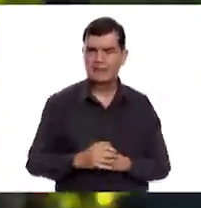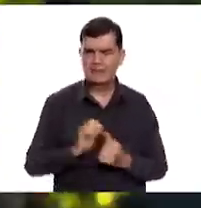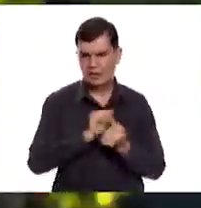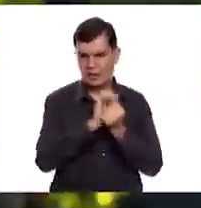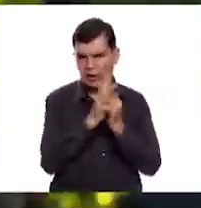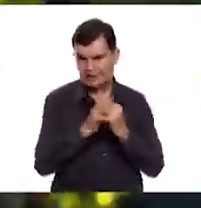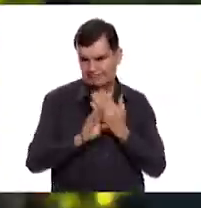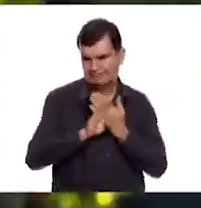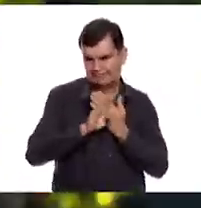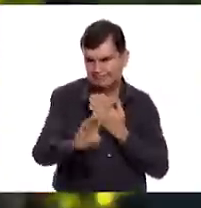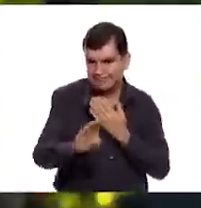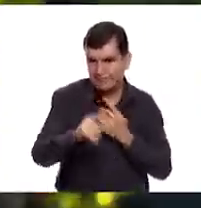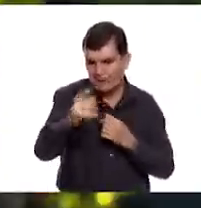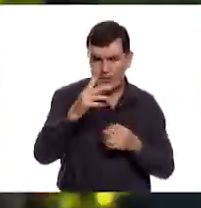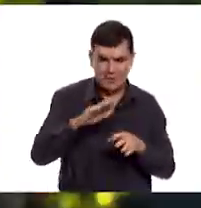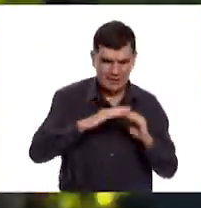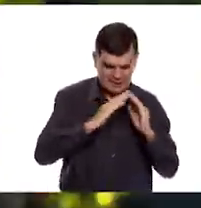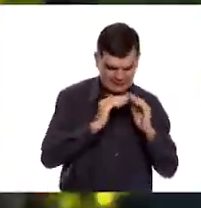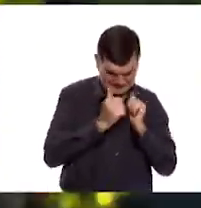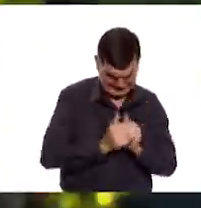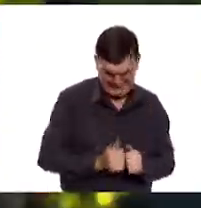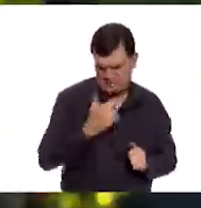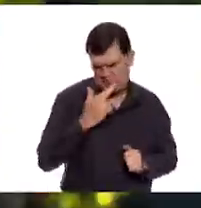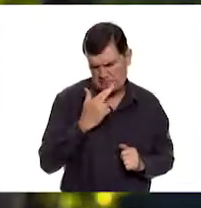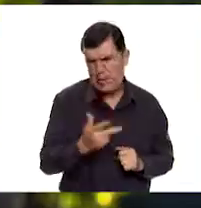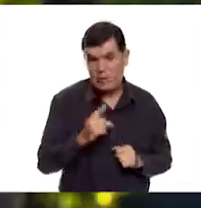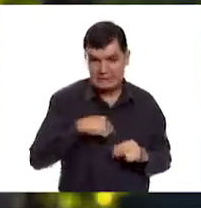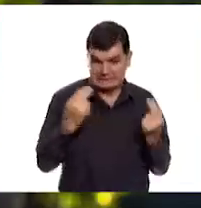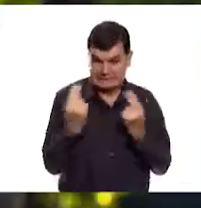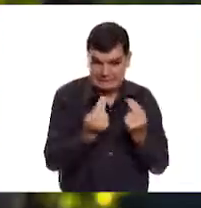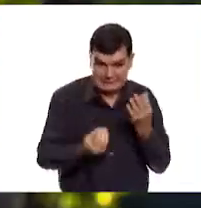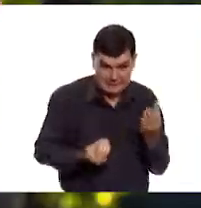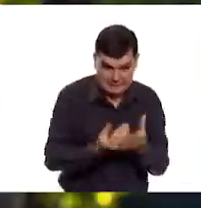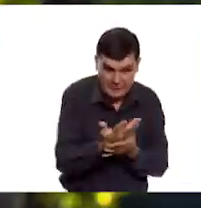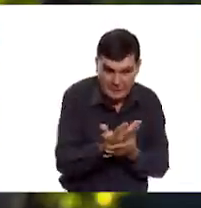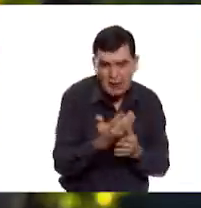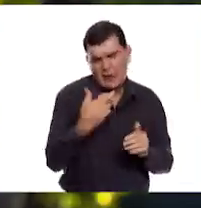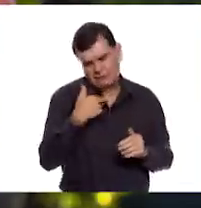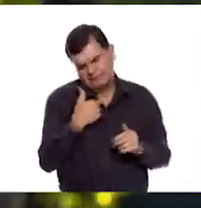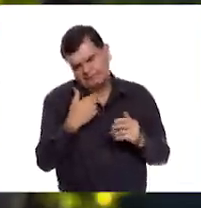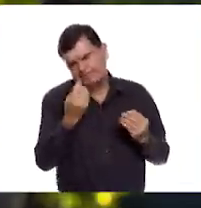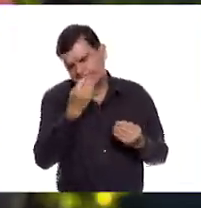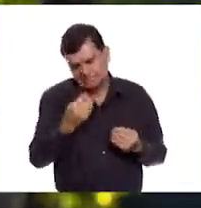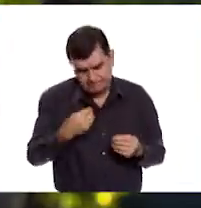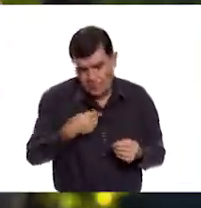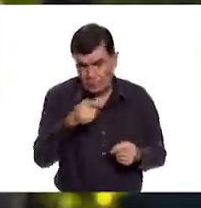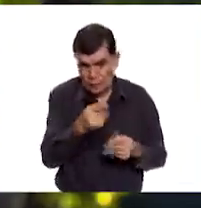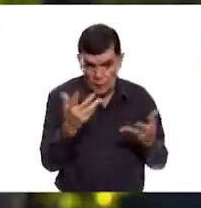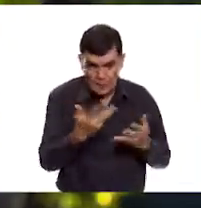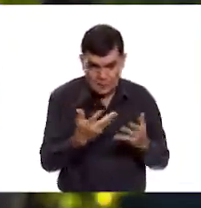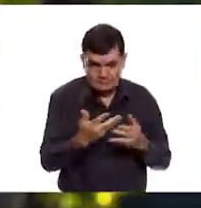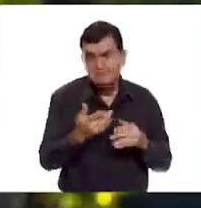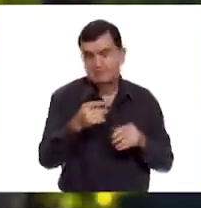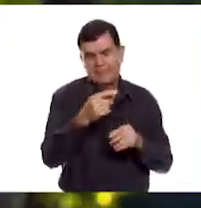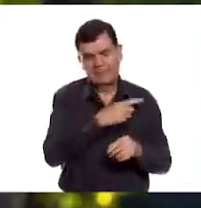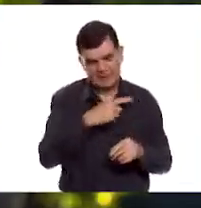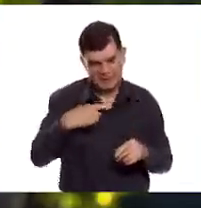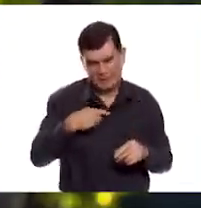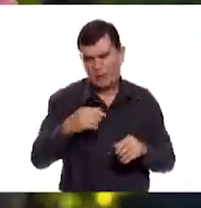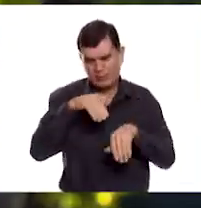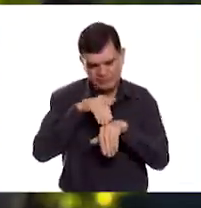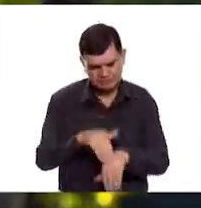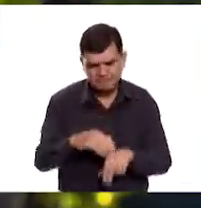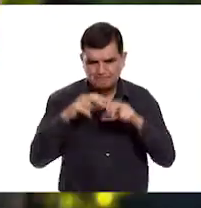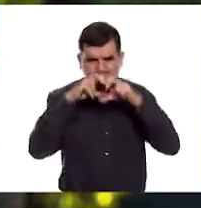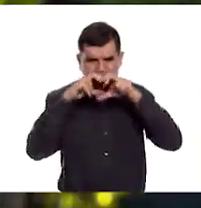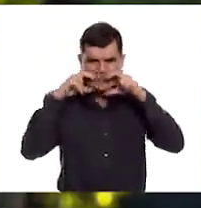Trata de no salir de casa a menos que sea muy necesario. Si lo haces, utiliza